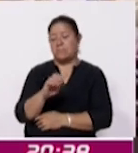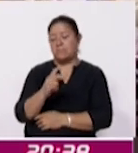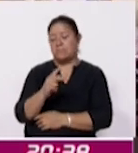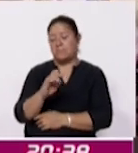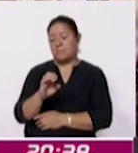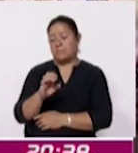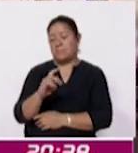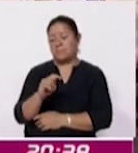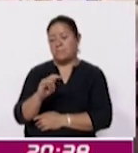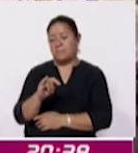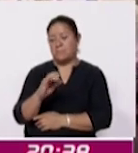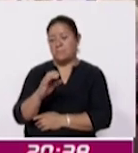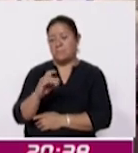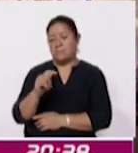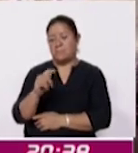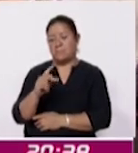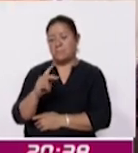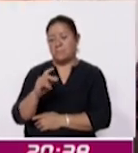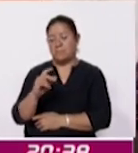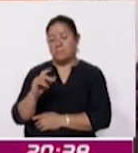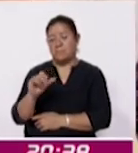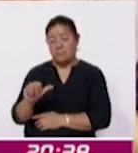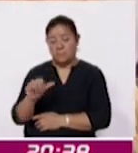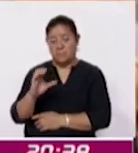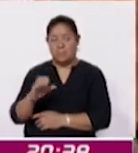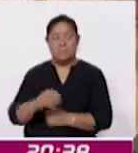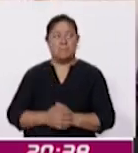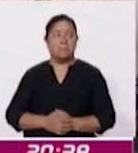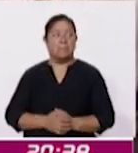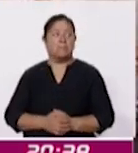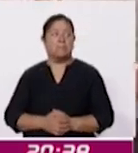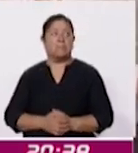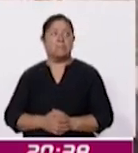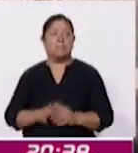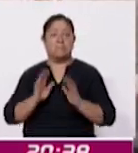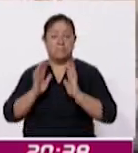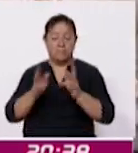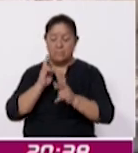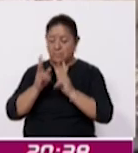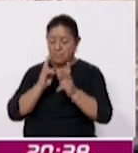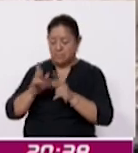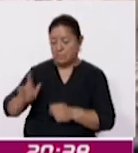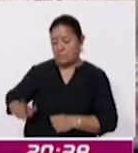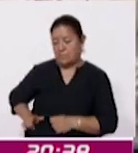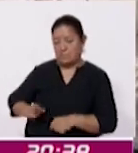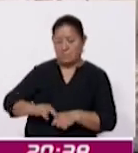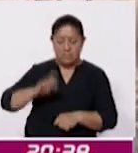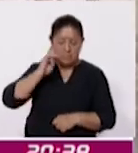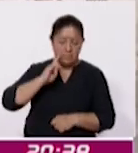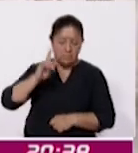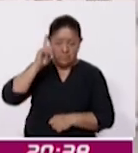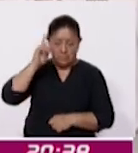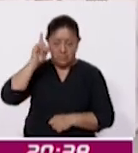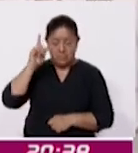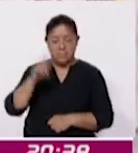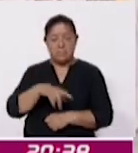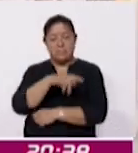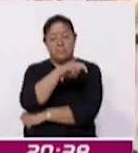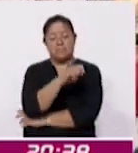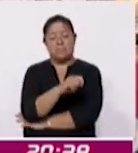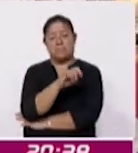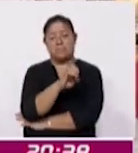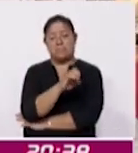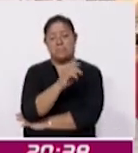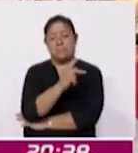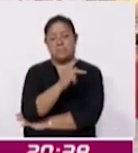hablado hemos la gobernadora que Agustlán perdón Tepetikpak como saben